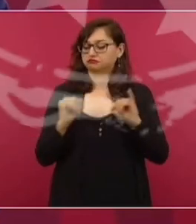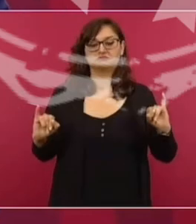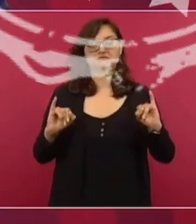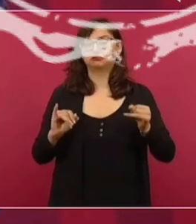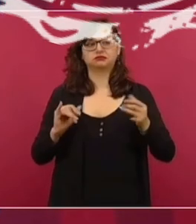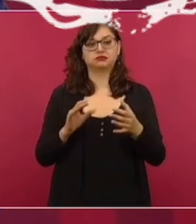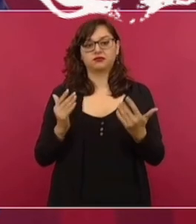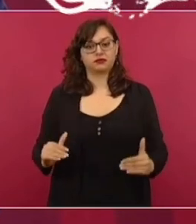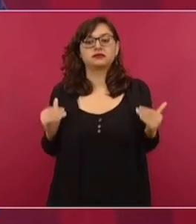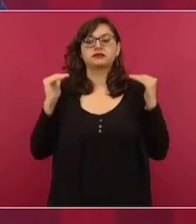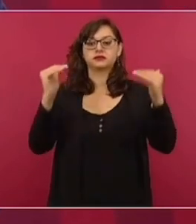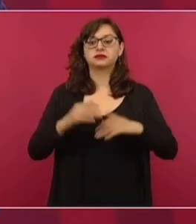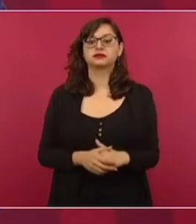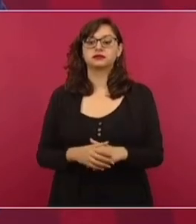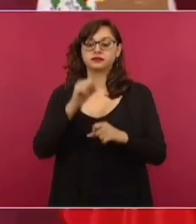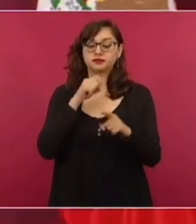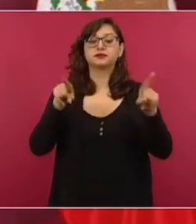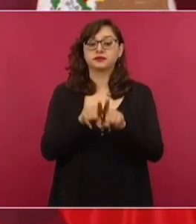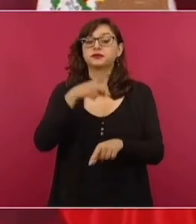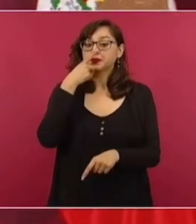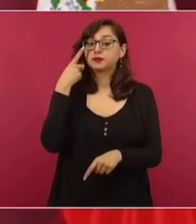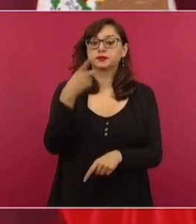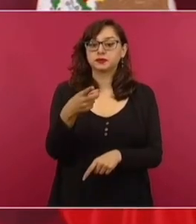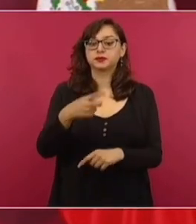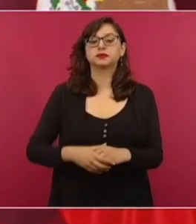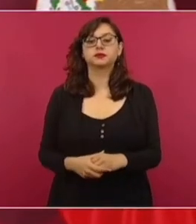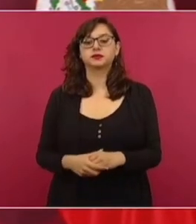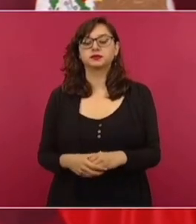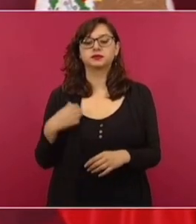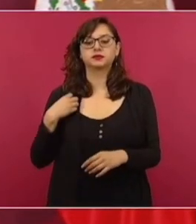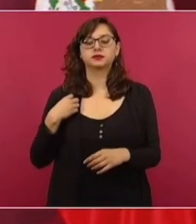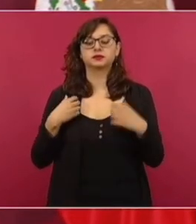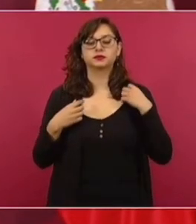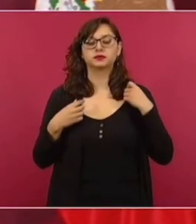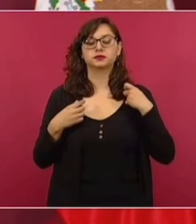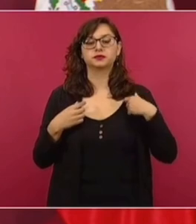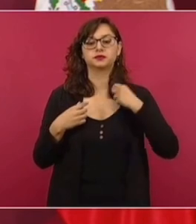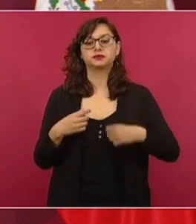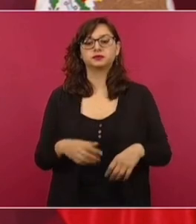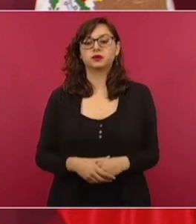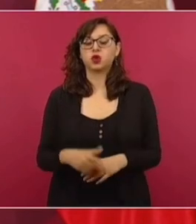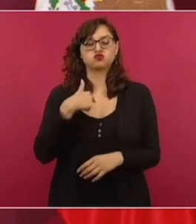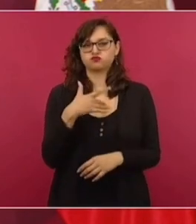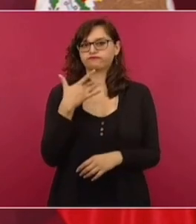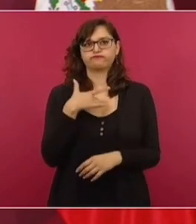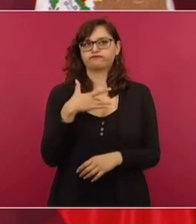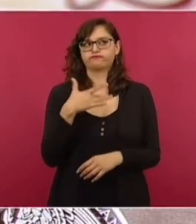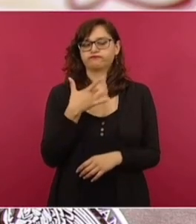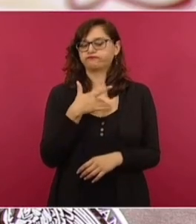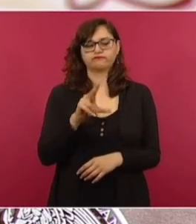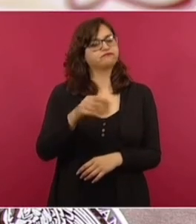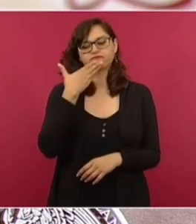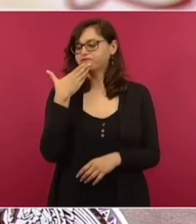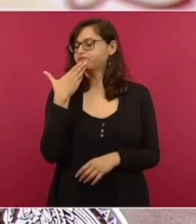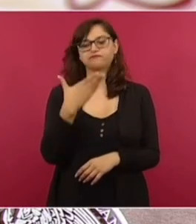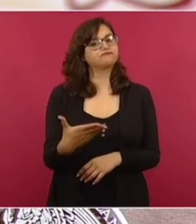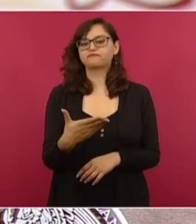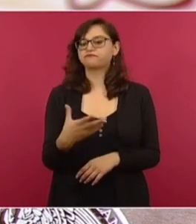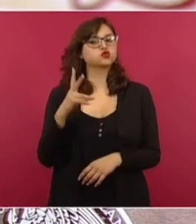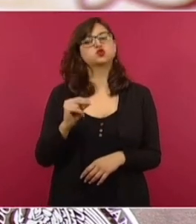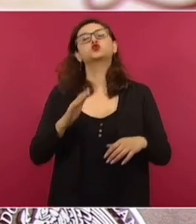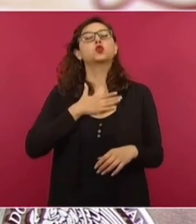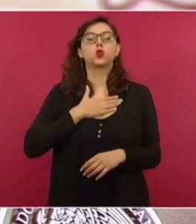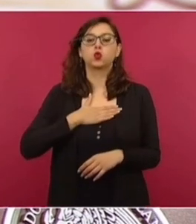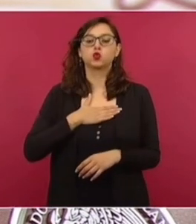Aprovecho también para decir que no veo bien, no considero que sea justo y no